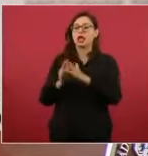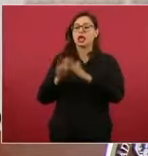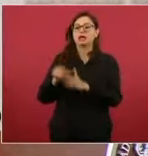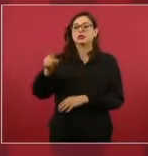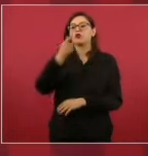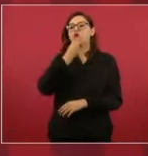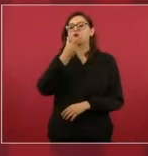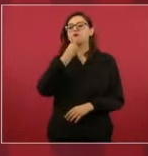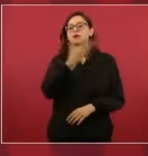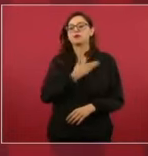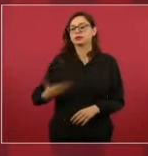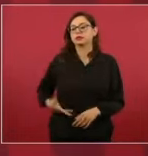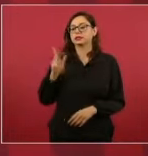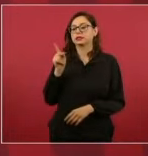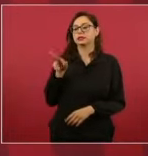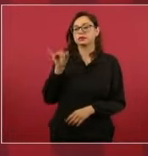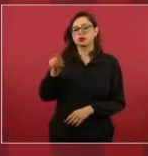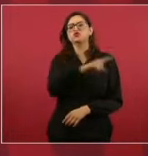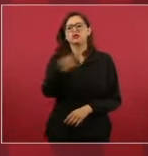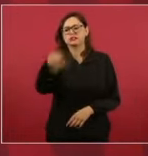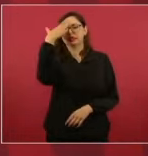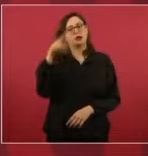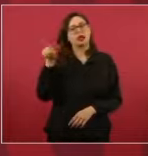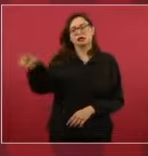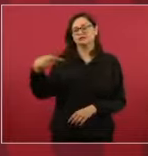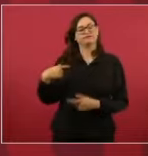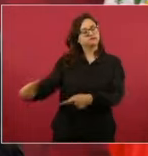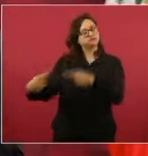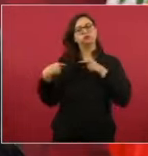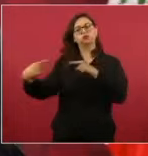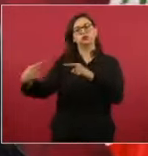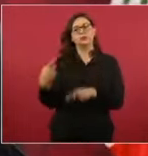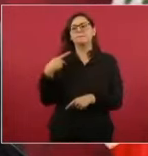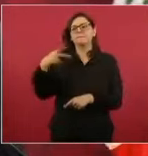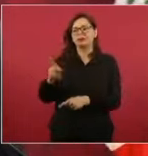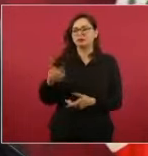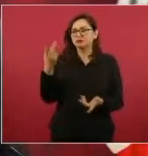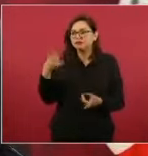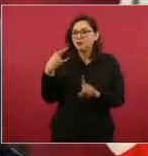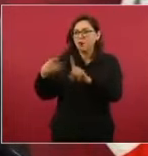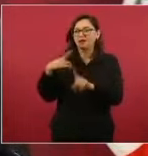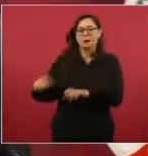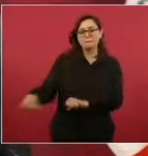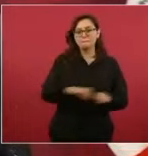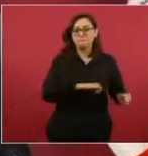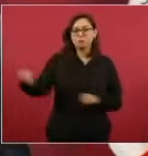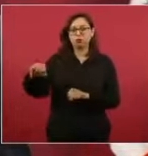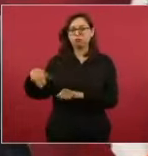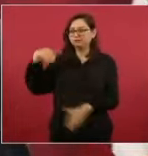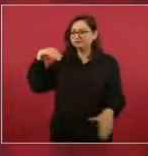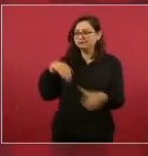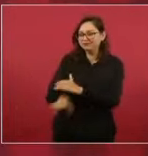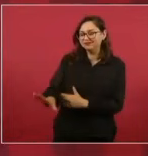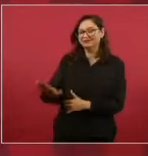pero no estoy de acuerdo con el procedimiento, porque